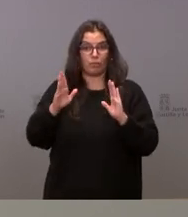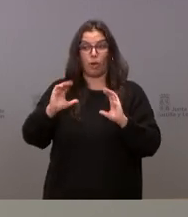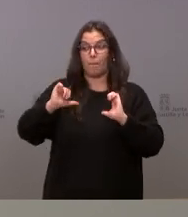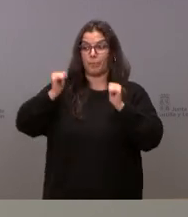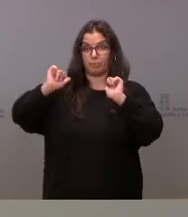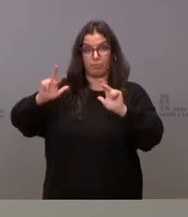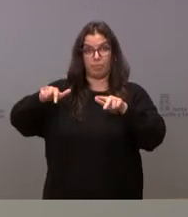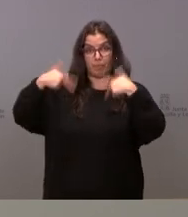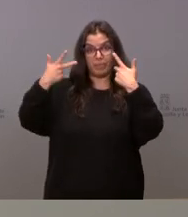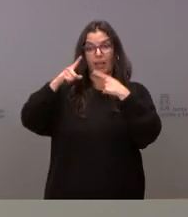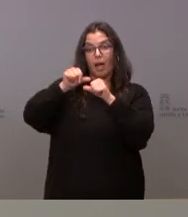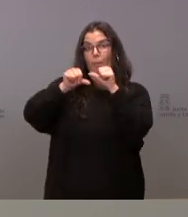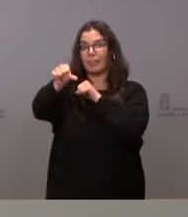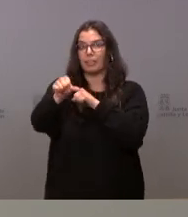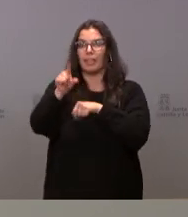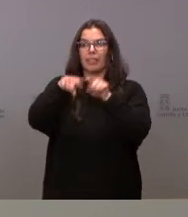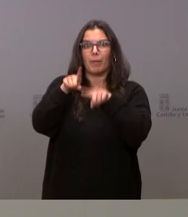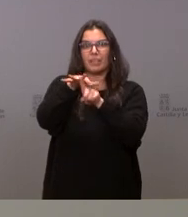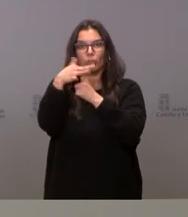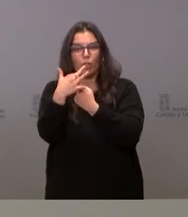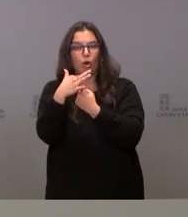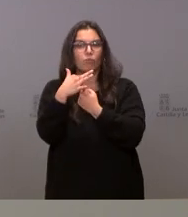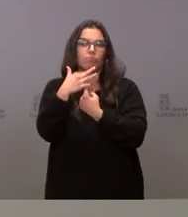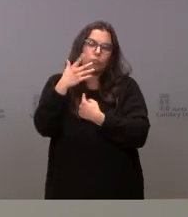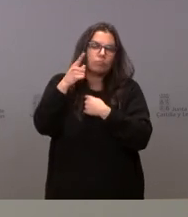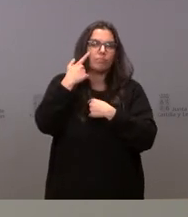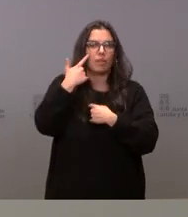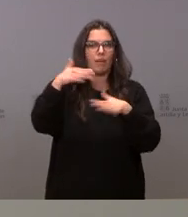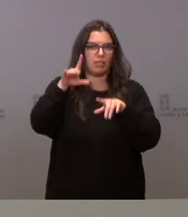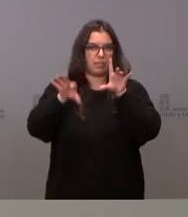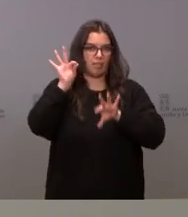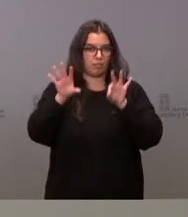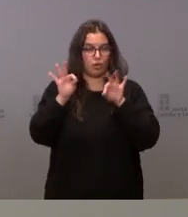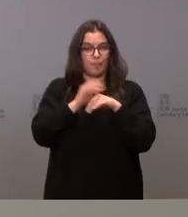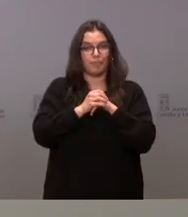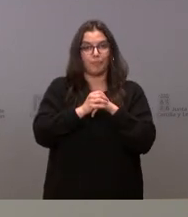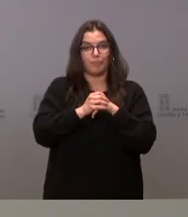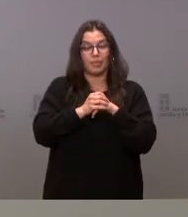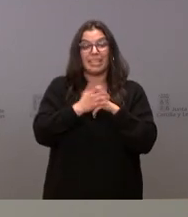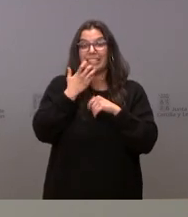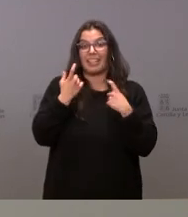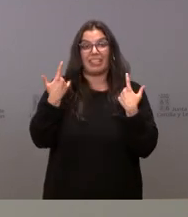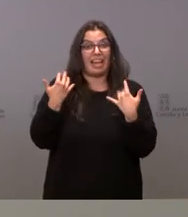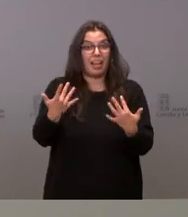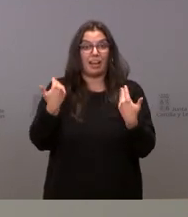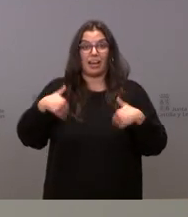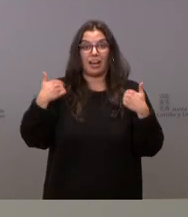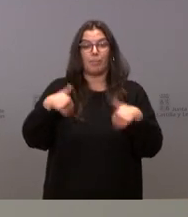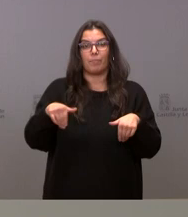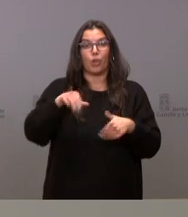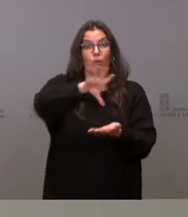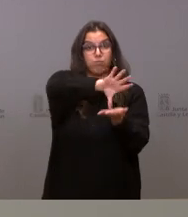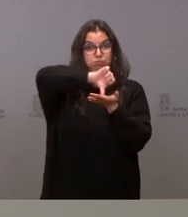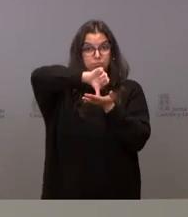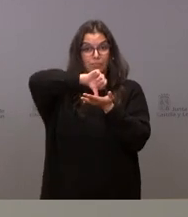hacer y según la situación en la que estemos tomaremos las decisiones y tenemos que ir rápidos la centralización de la actividad